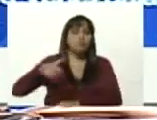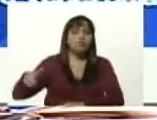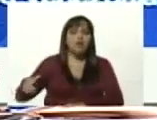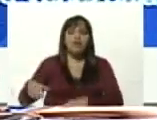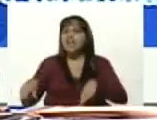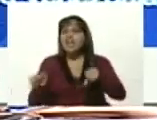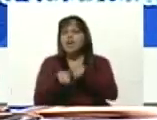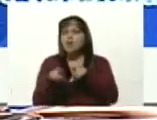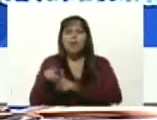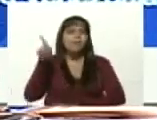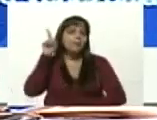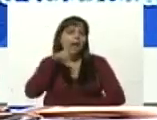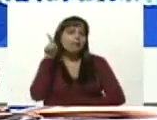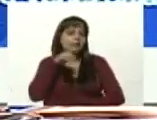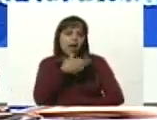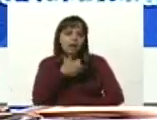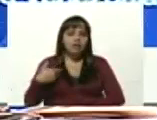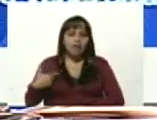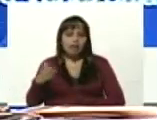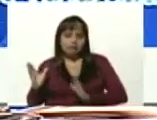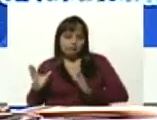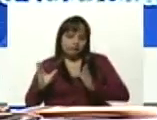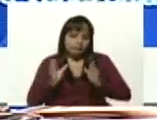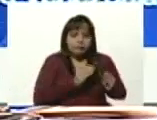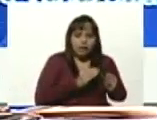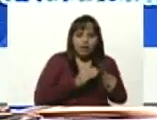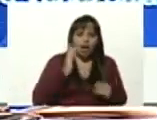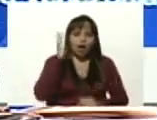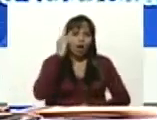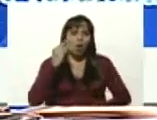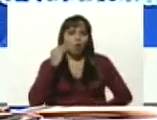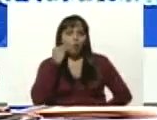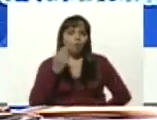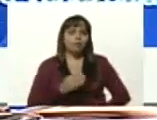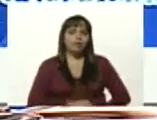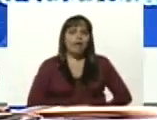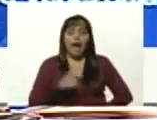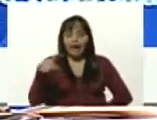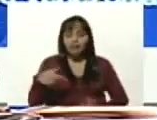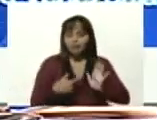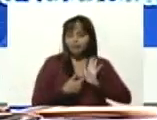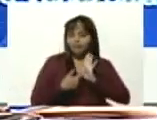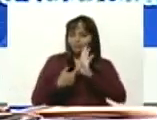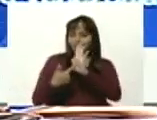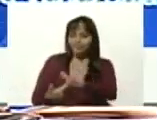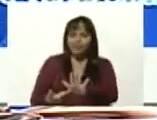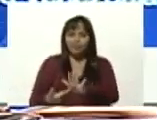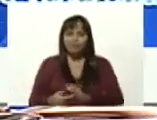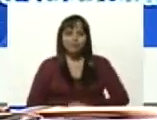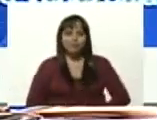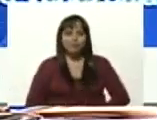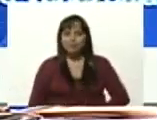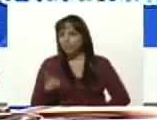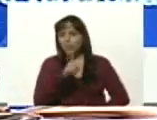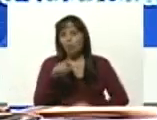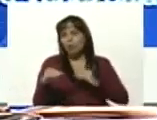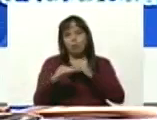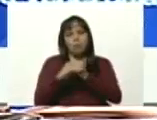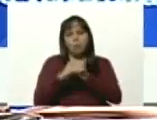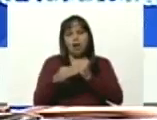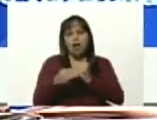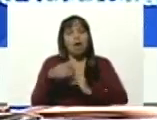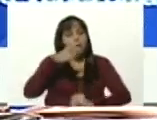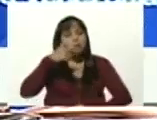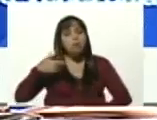trampa con la que tratan de arrinconar a las juventudes y a las naciones. Nosotros aquí demostramos que no es así, que el pueblo tiene